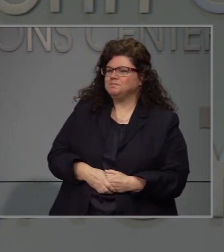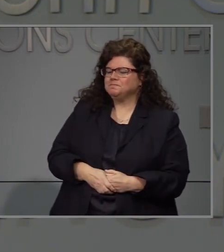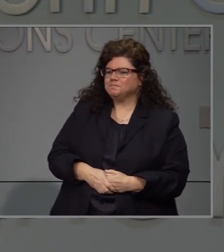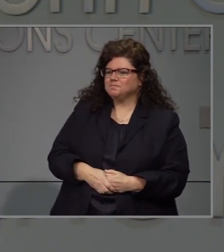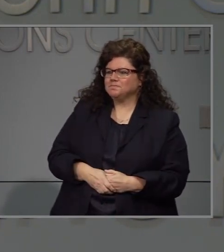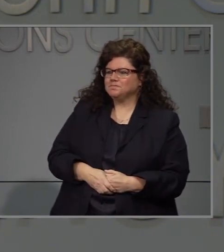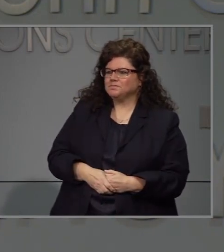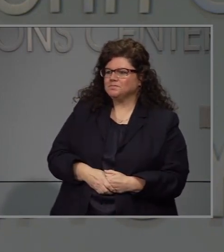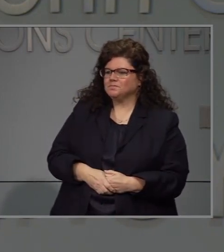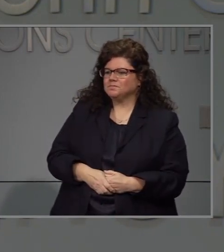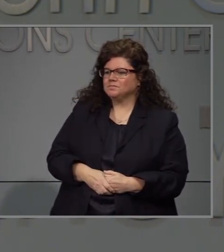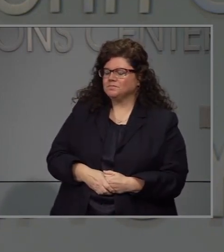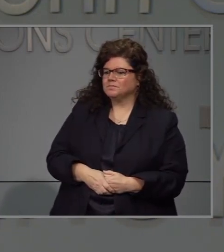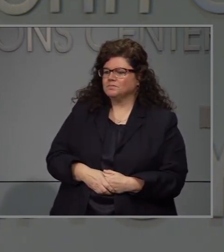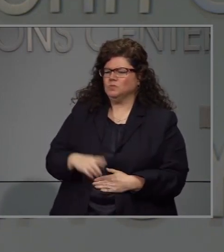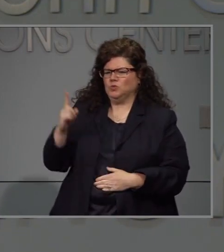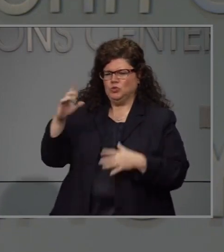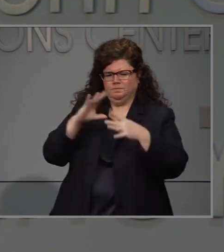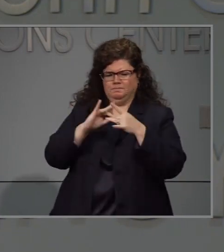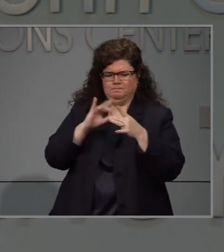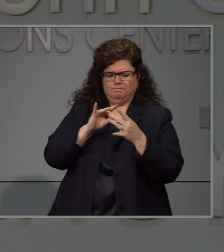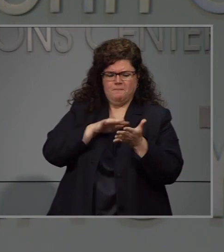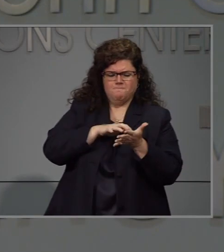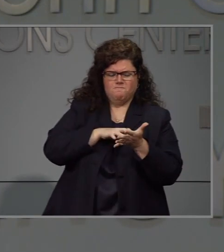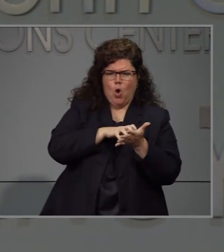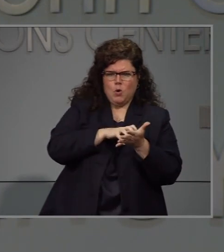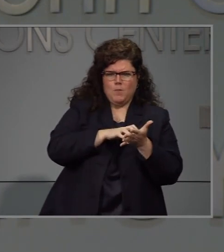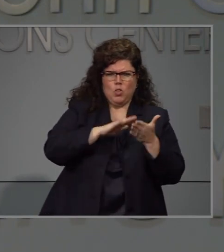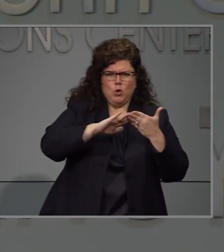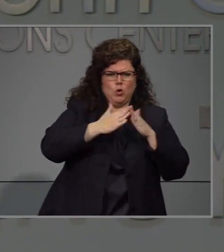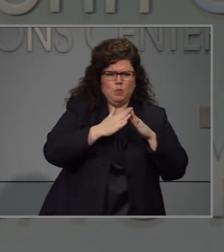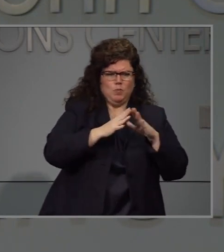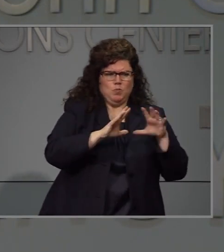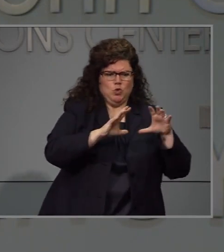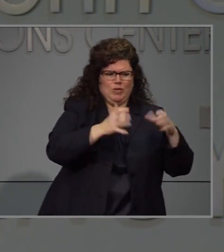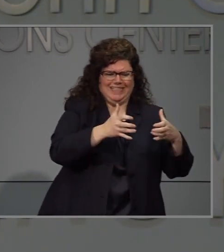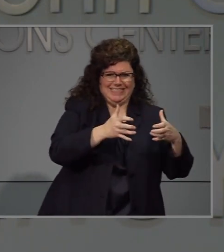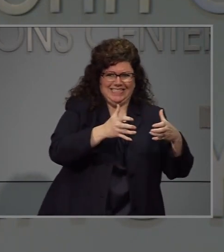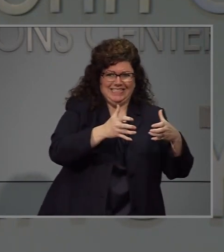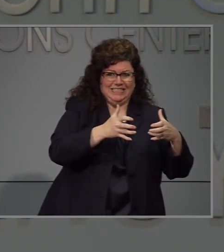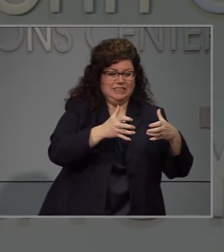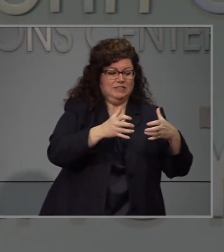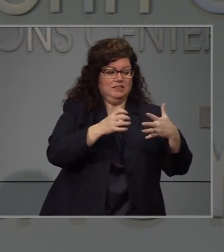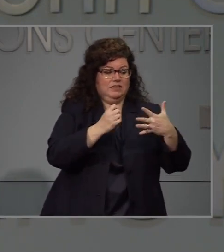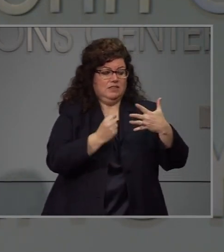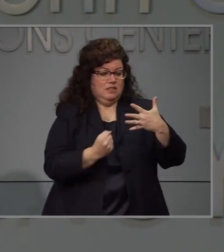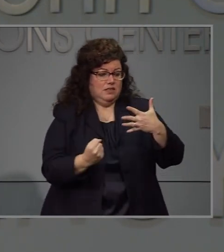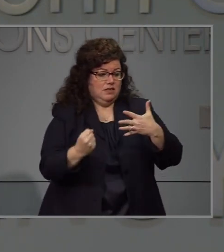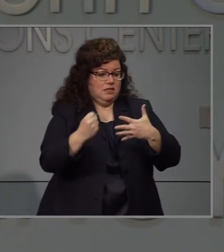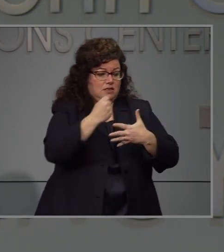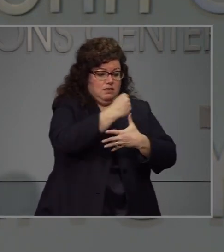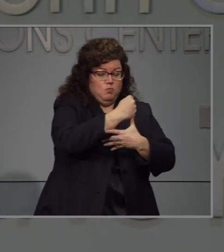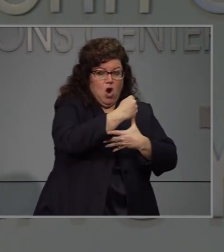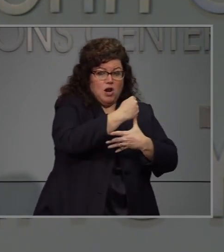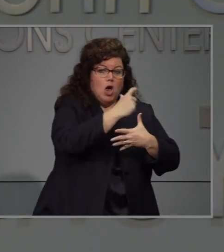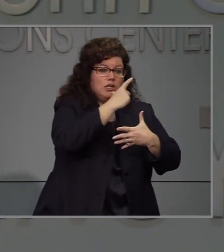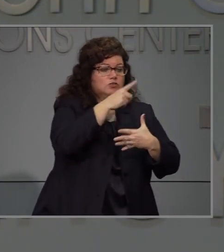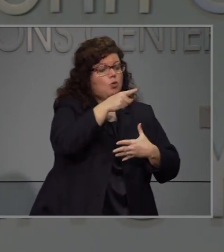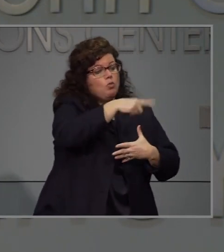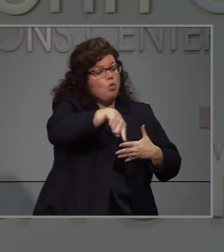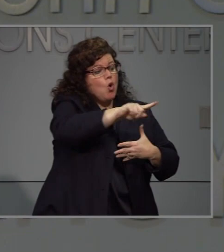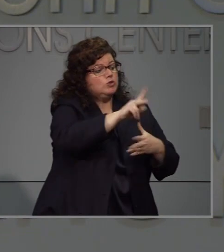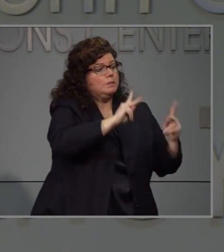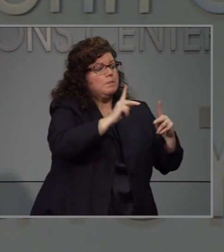La Fundación LEF ha identificado comunidades vulnerables y ha